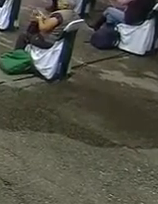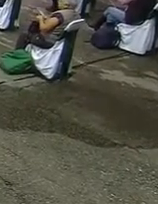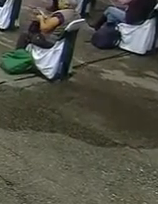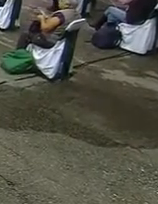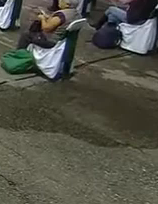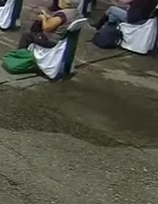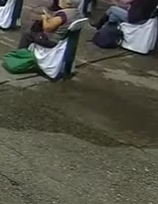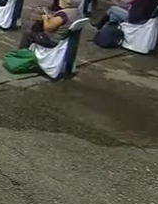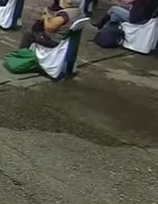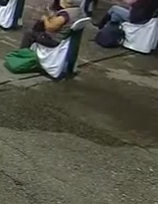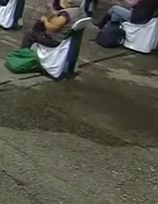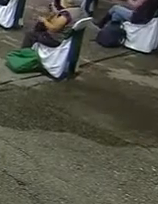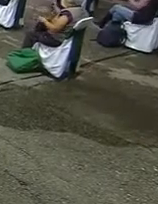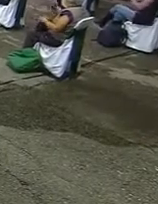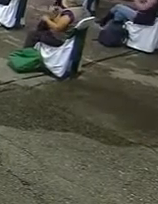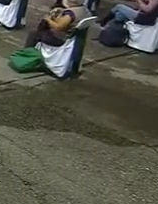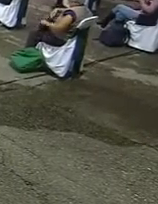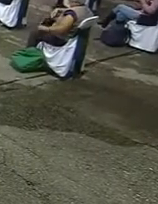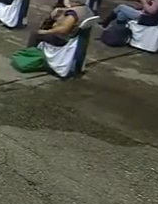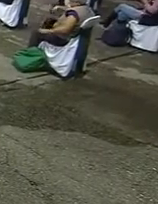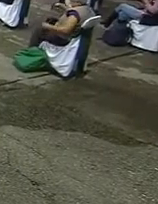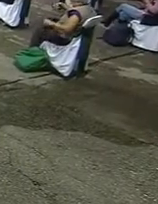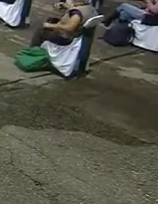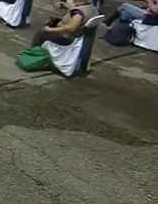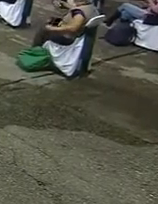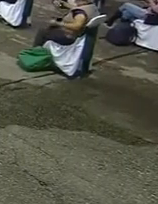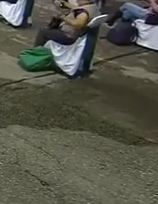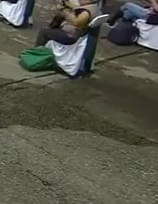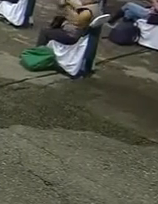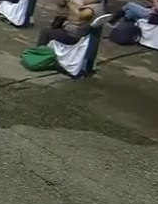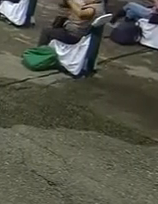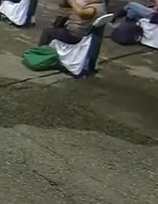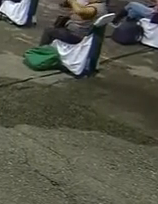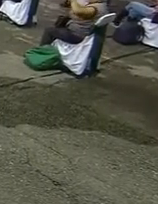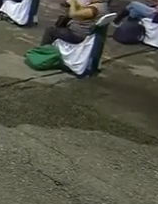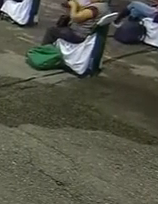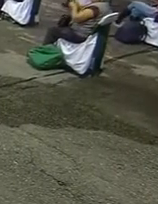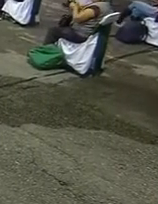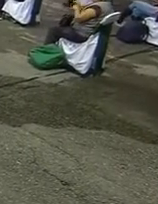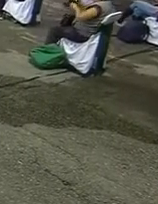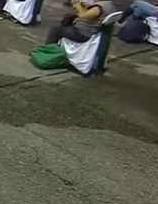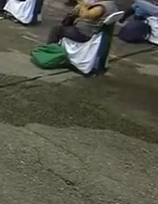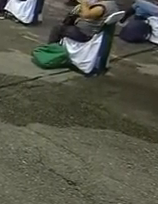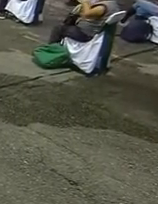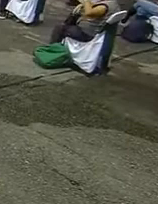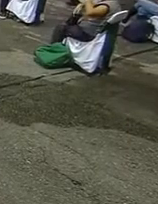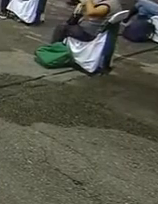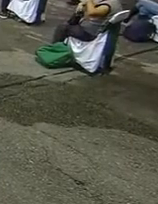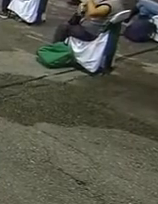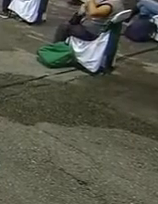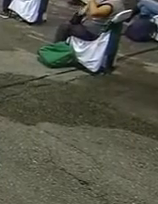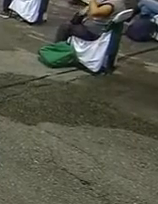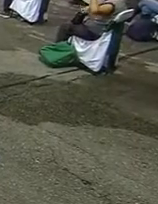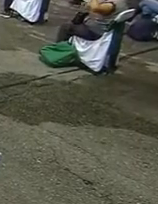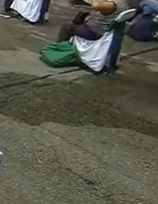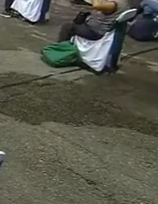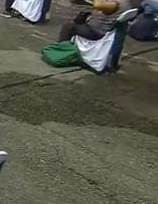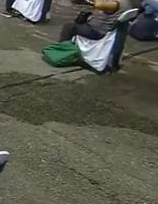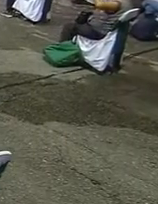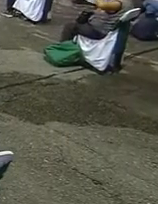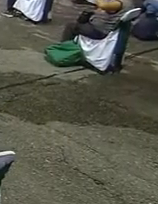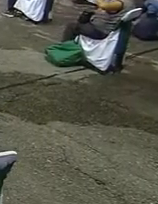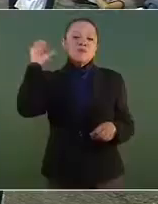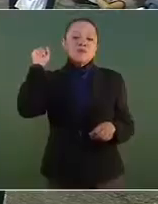Muy buenos días, nos da mucho gusto estar en el estado de Morelos. Vamos